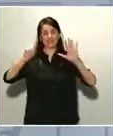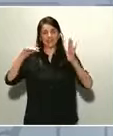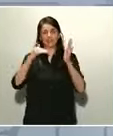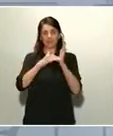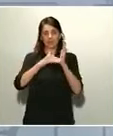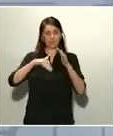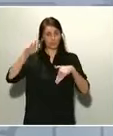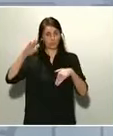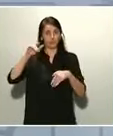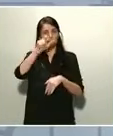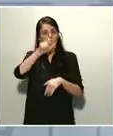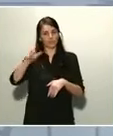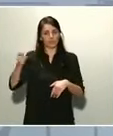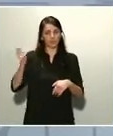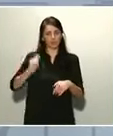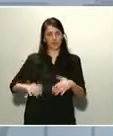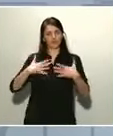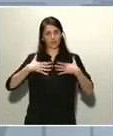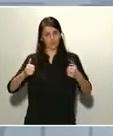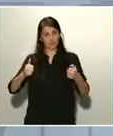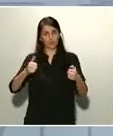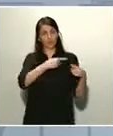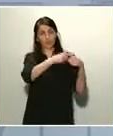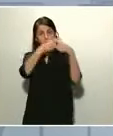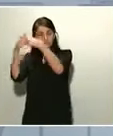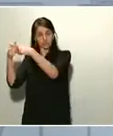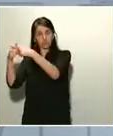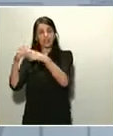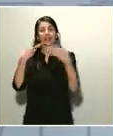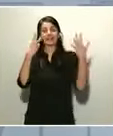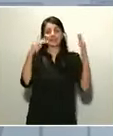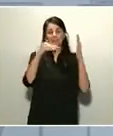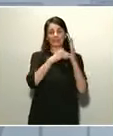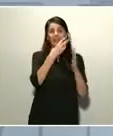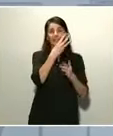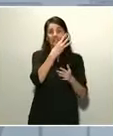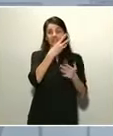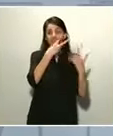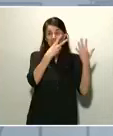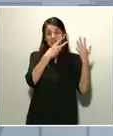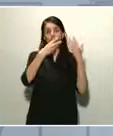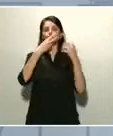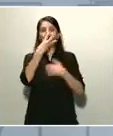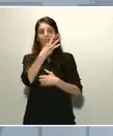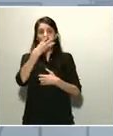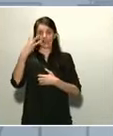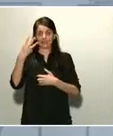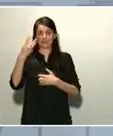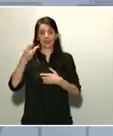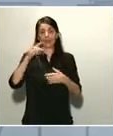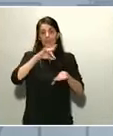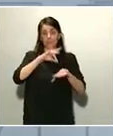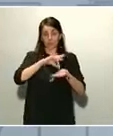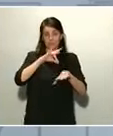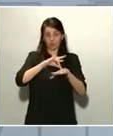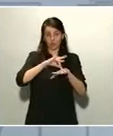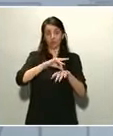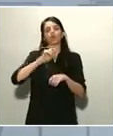Entre ellos, 7.633 médicos residentes, 11.000 profesionales médicos y de enfermería,